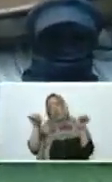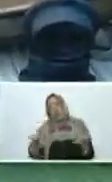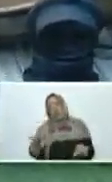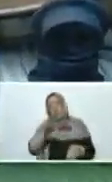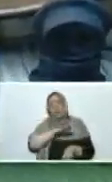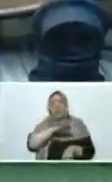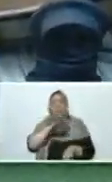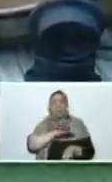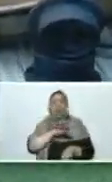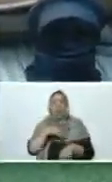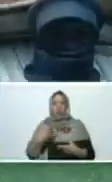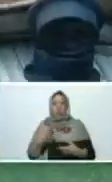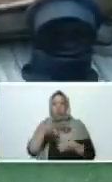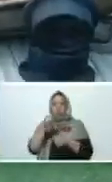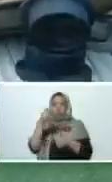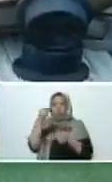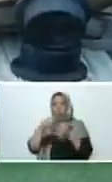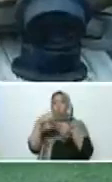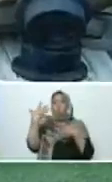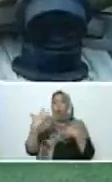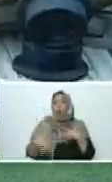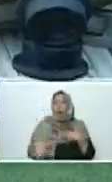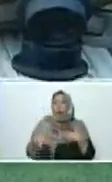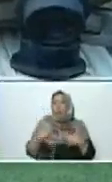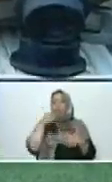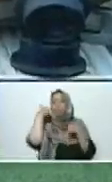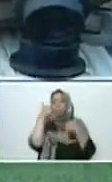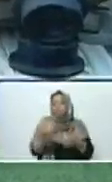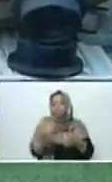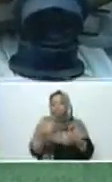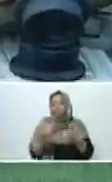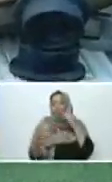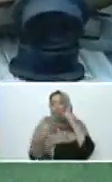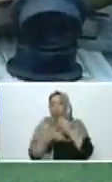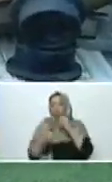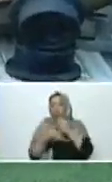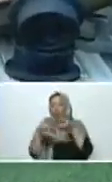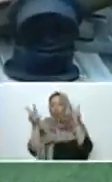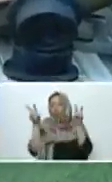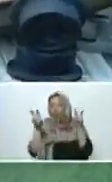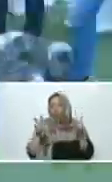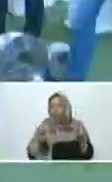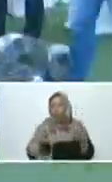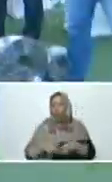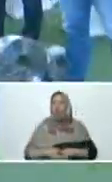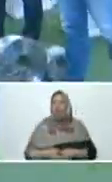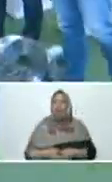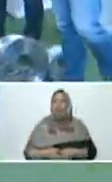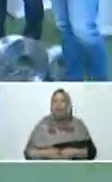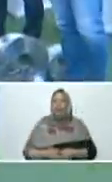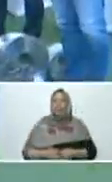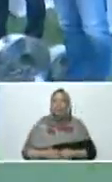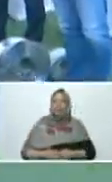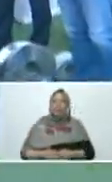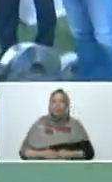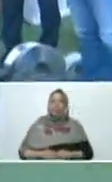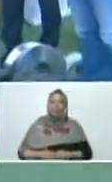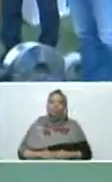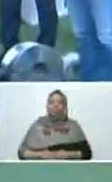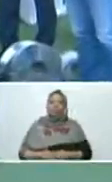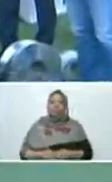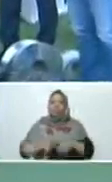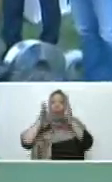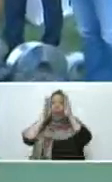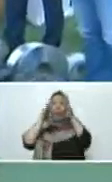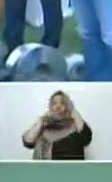hecho en Venezuela con una calidad superior. Y eso es lo nuevo. También tiene presidente como pocos... Es muy importante, Pedro, fíjate, es muy importante. Atención.